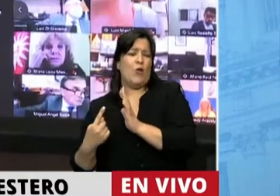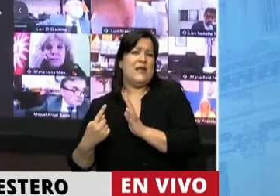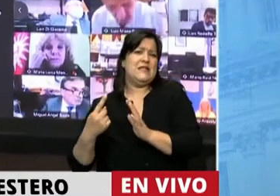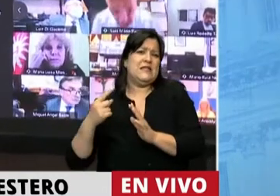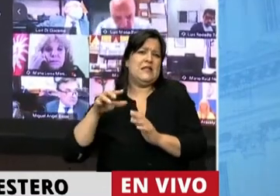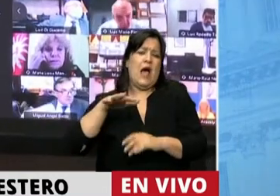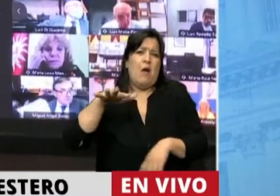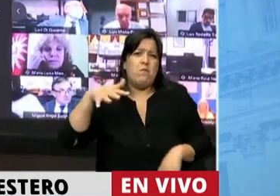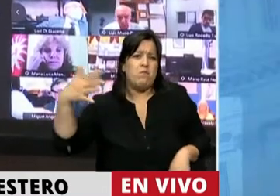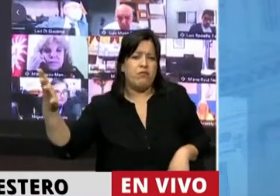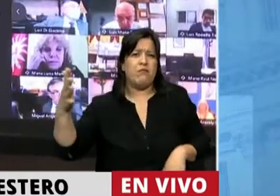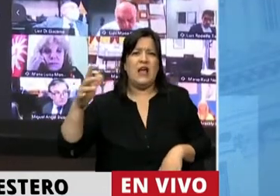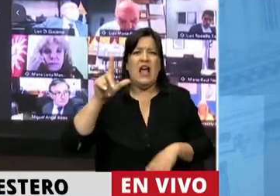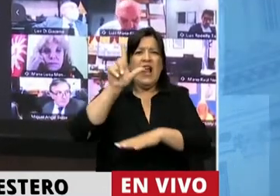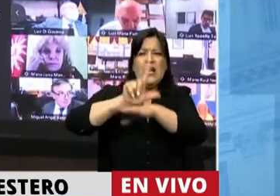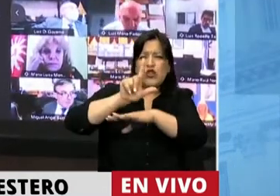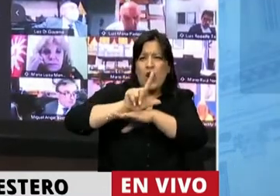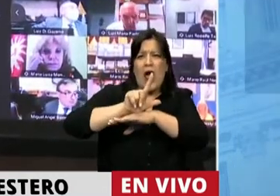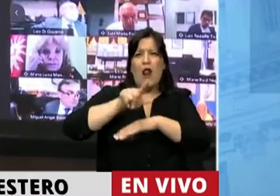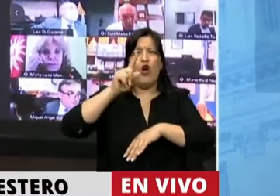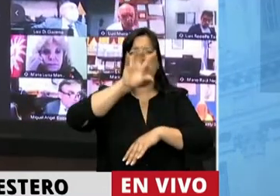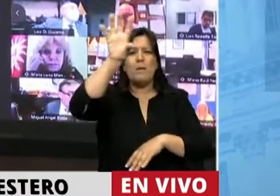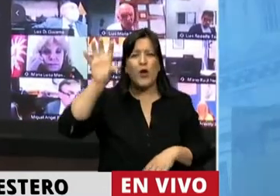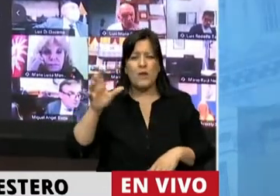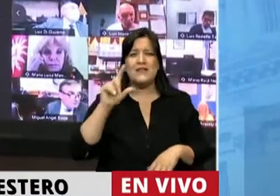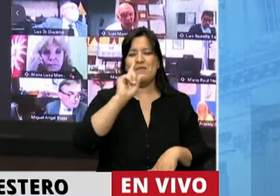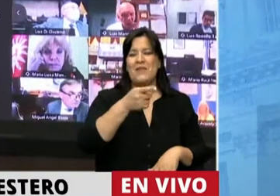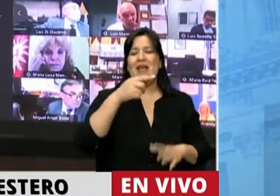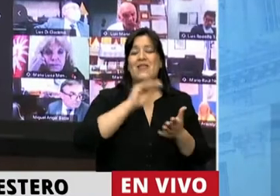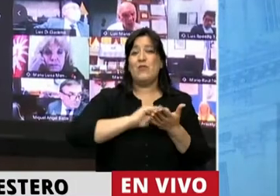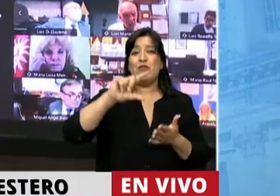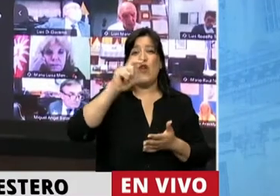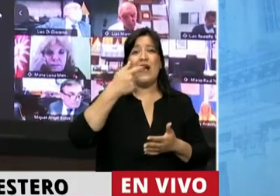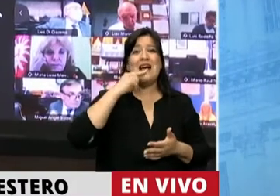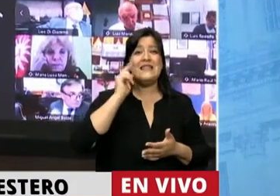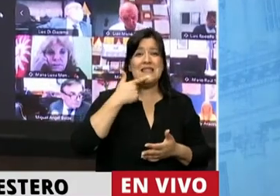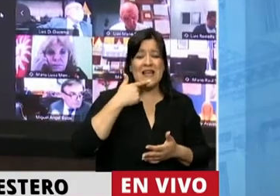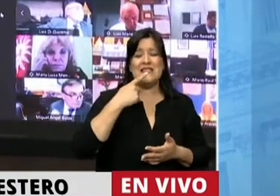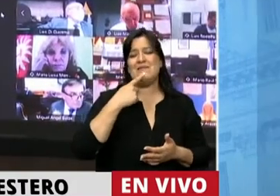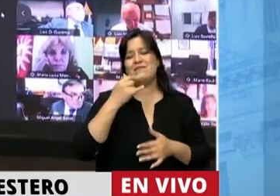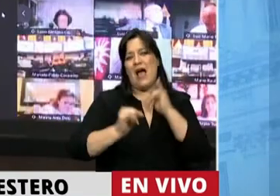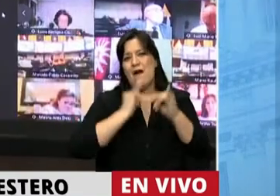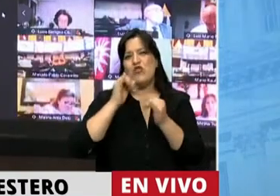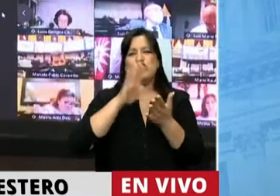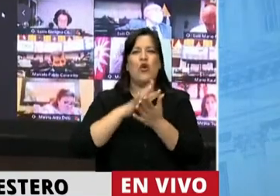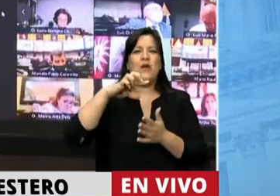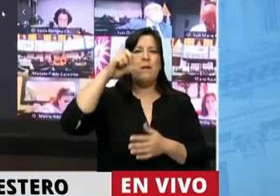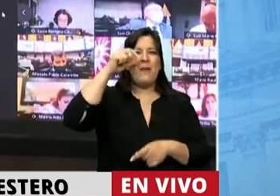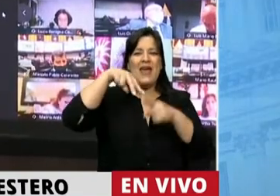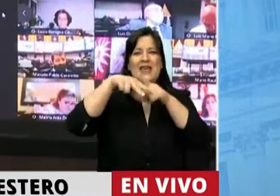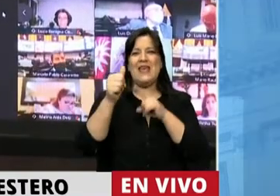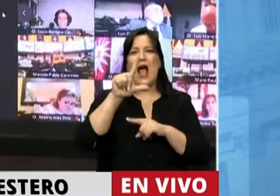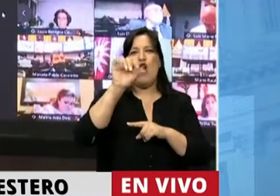y el resto del país. Lo dijo el diputado Casas, habló del Chacho Peñalosa, por lo tanto